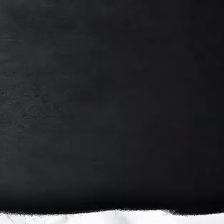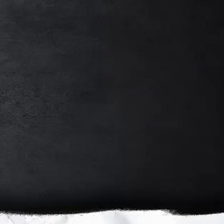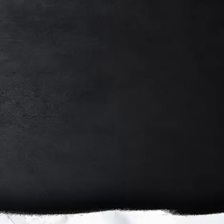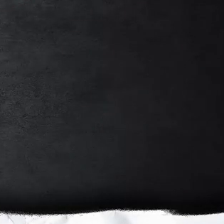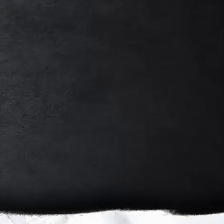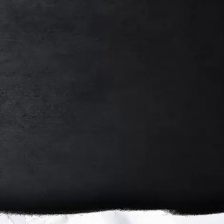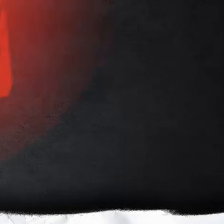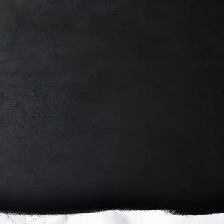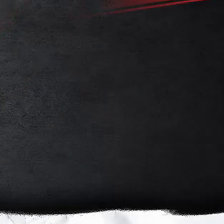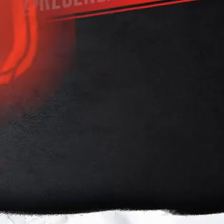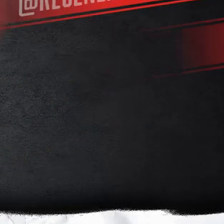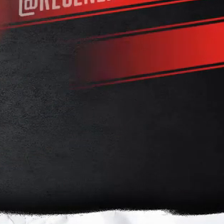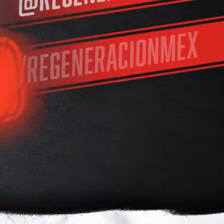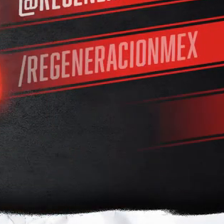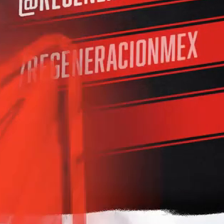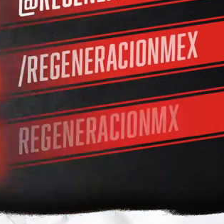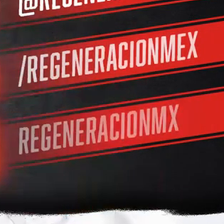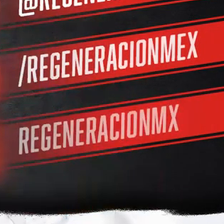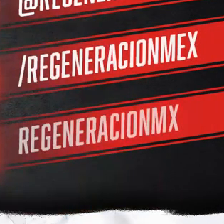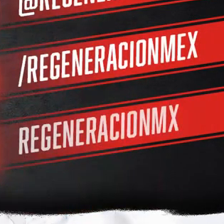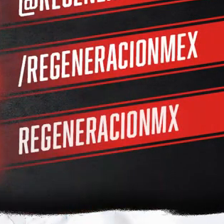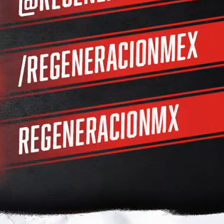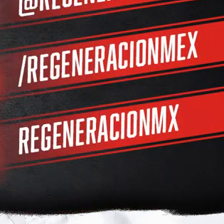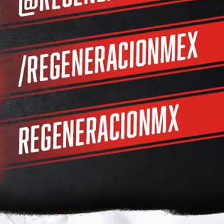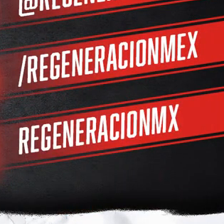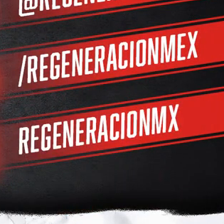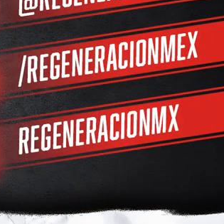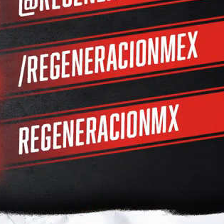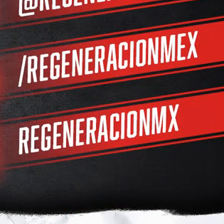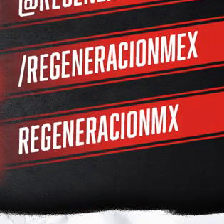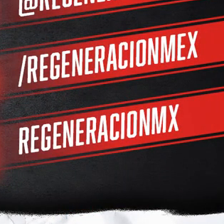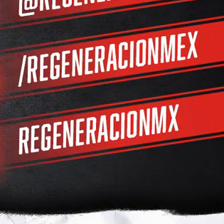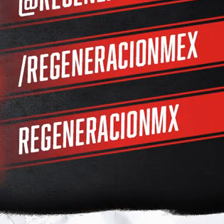no le al le al al